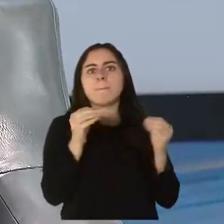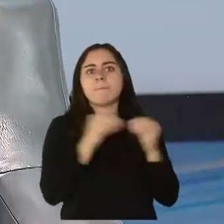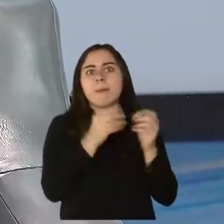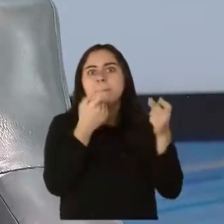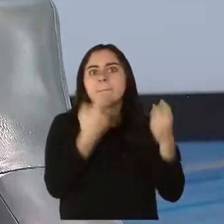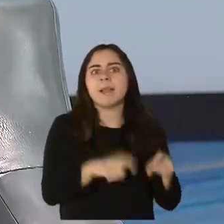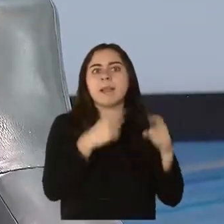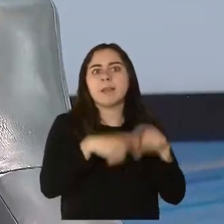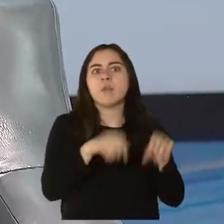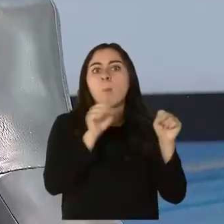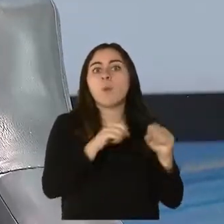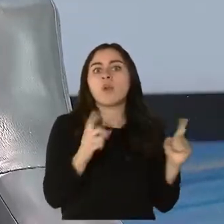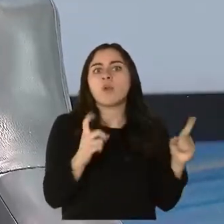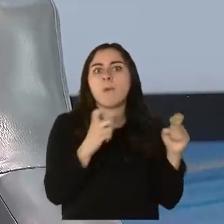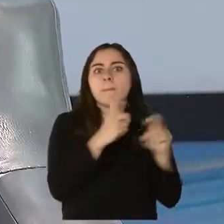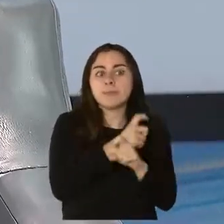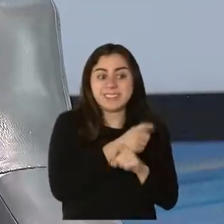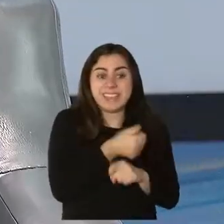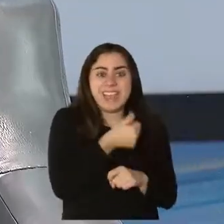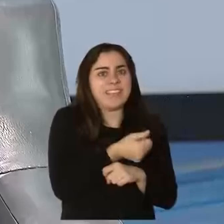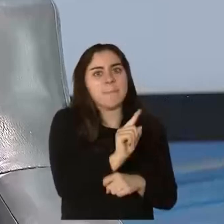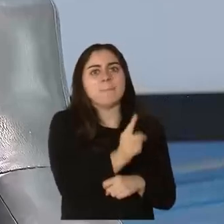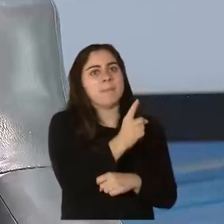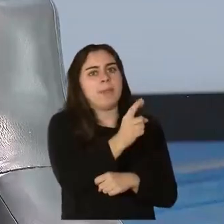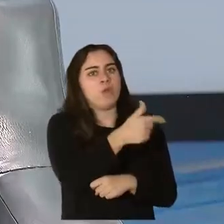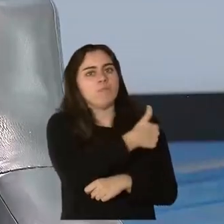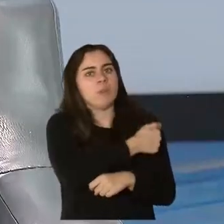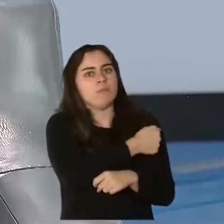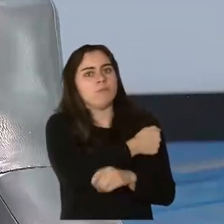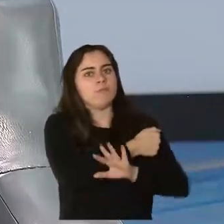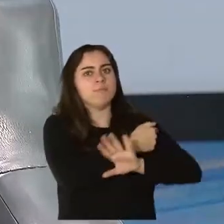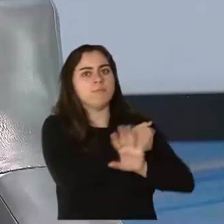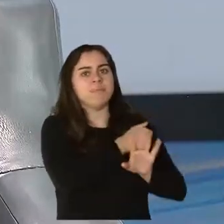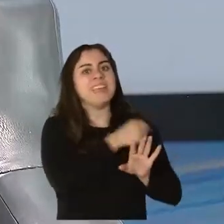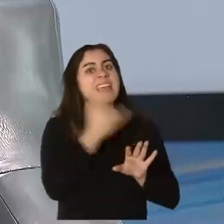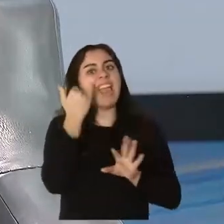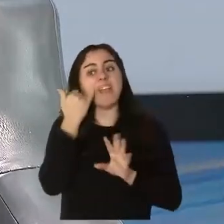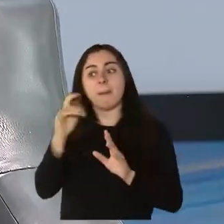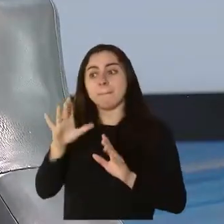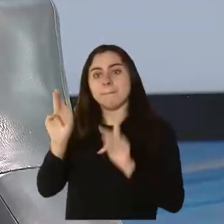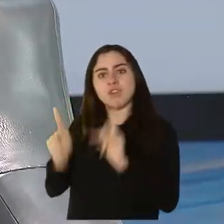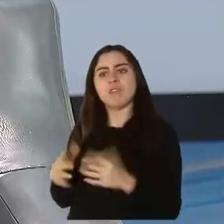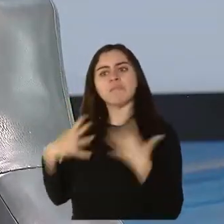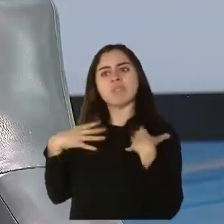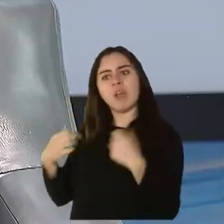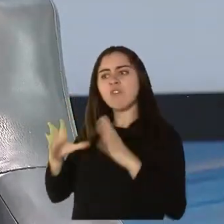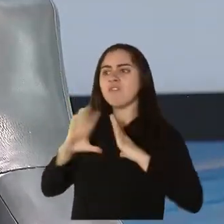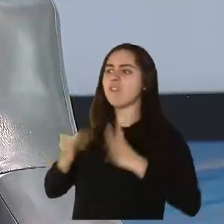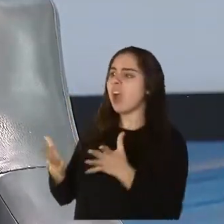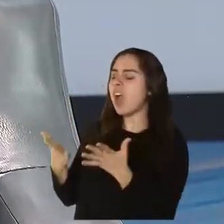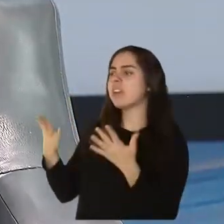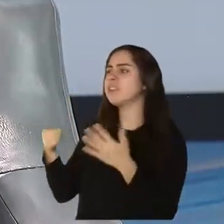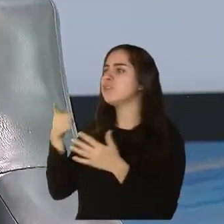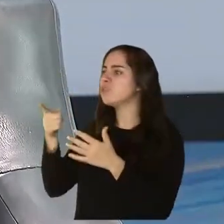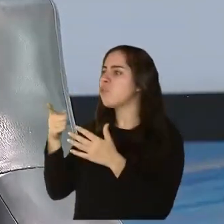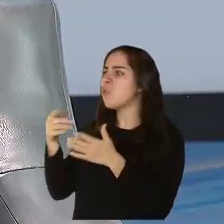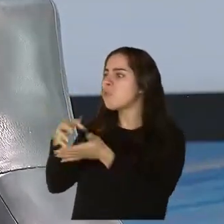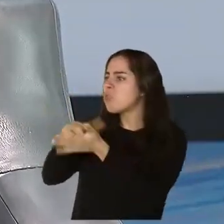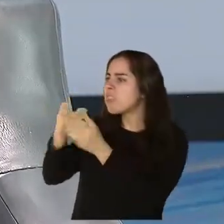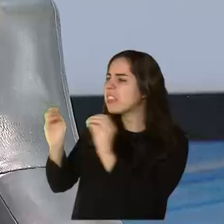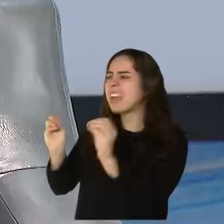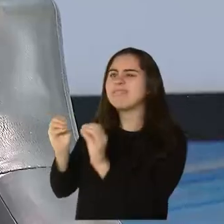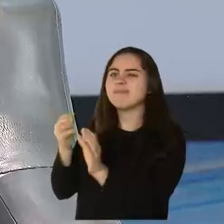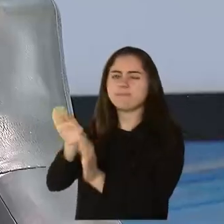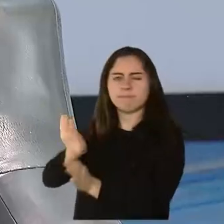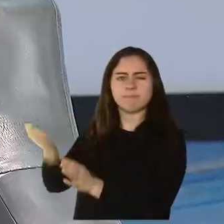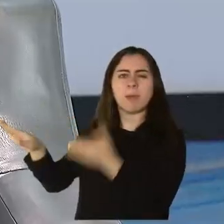tenga acceso a la vacuna primero que otro que no tendría tanto riesgo de infección o tanta vulnerabilidad